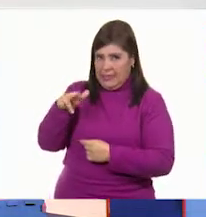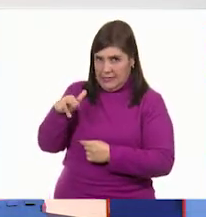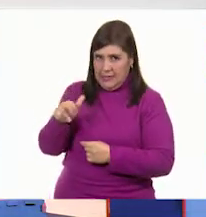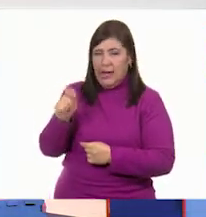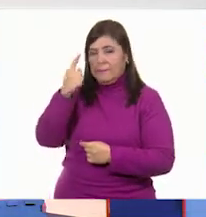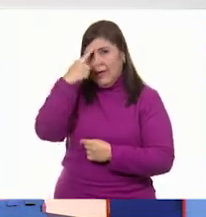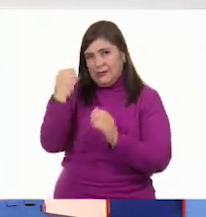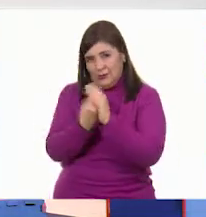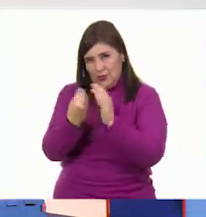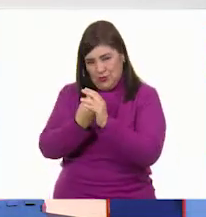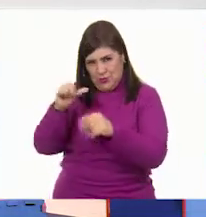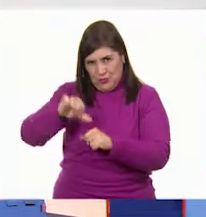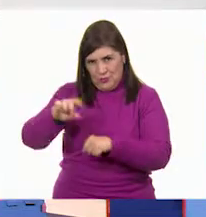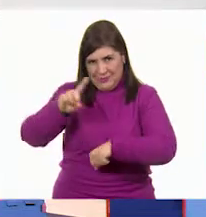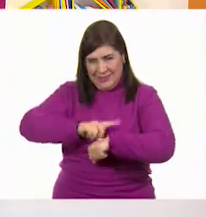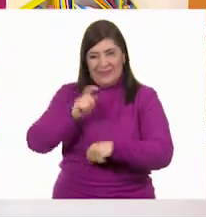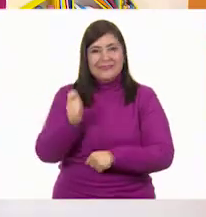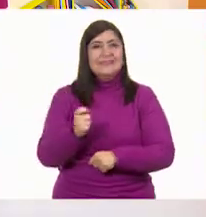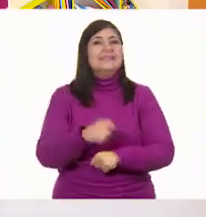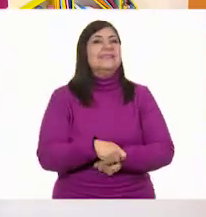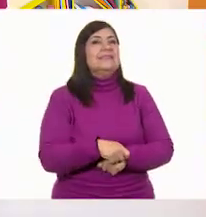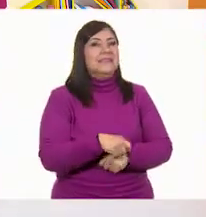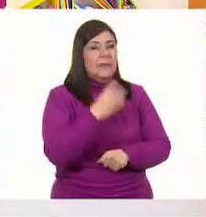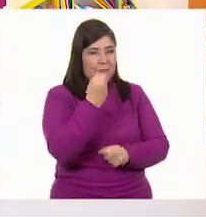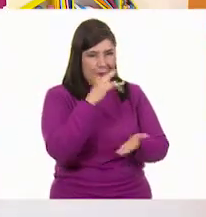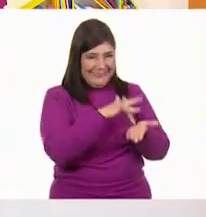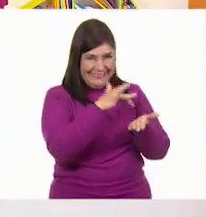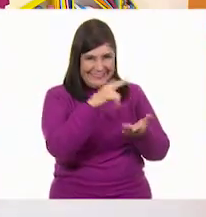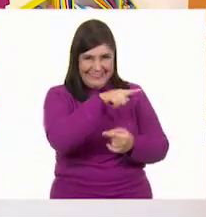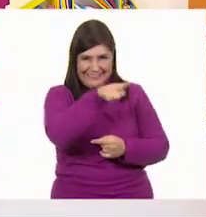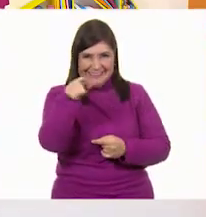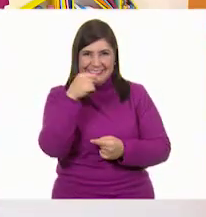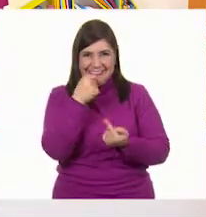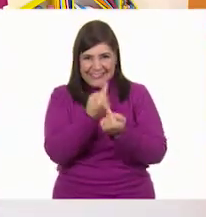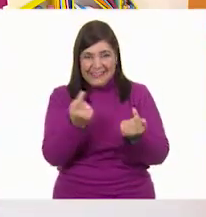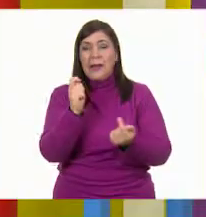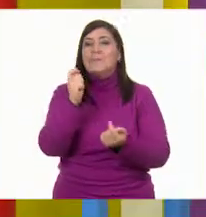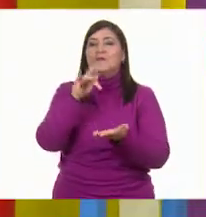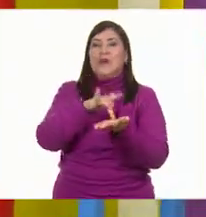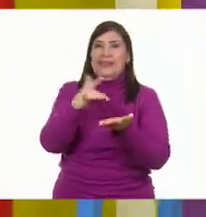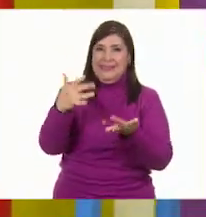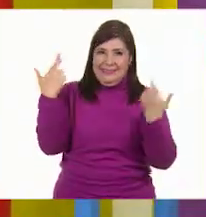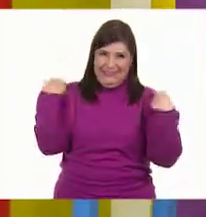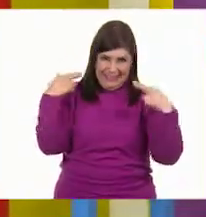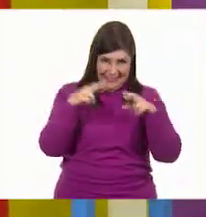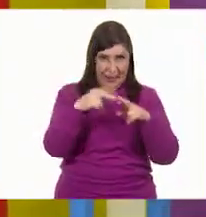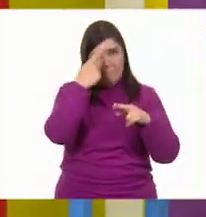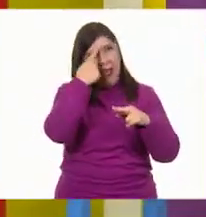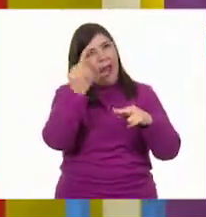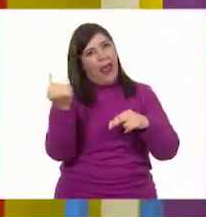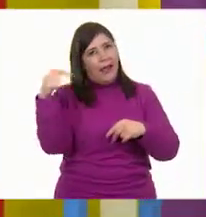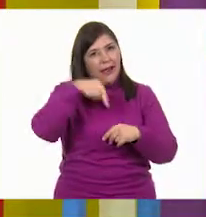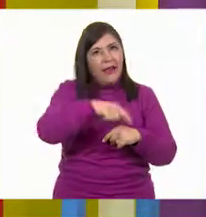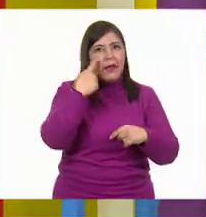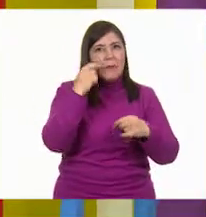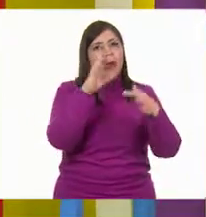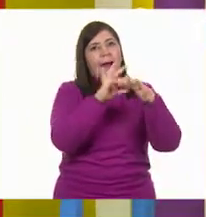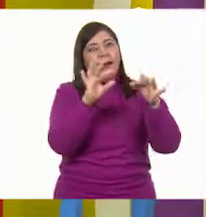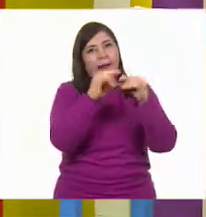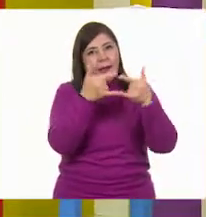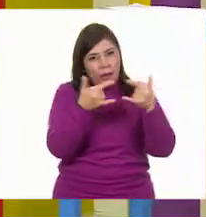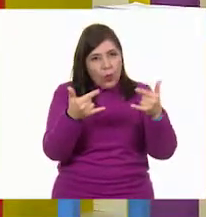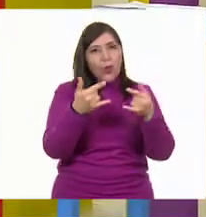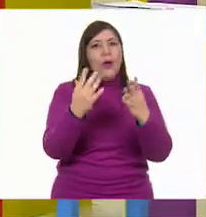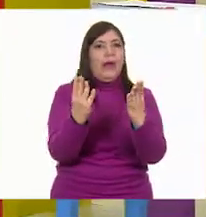con nosotros en la clase. ¿Verdad, niñas y niños? Muchas gracias, muchas, muchas, muchas gracias maestra por venir a contarnos cuentos y enseñarnos a hacer